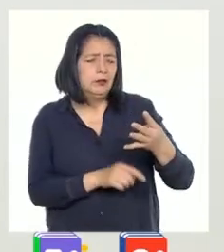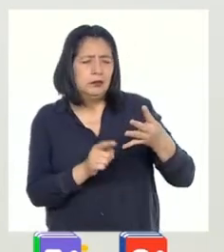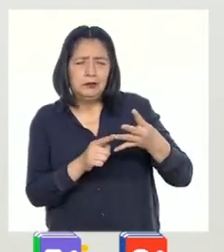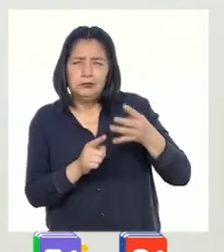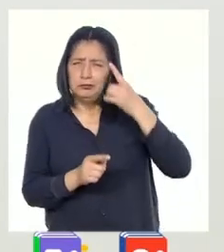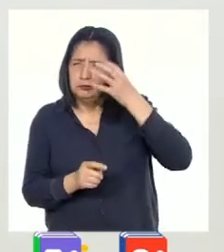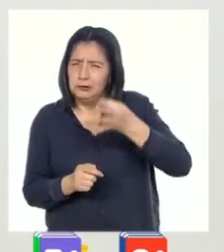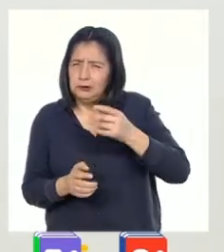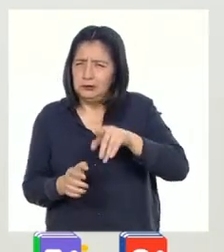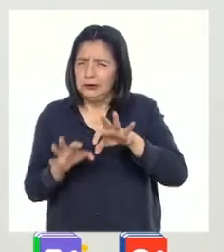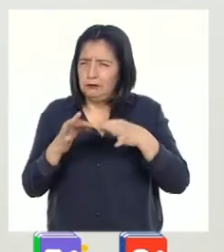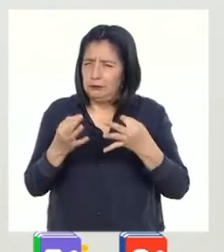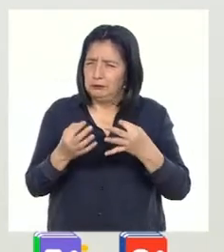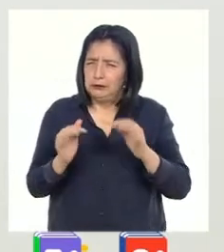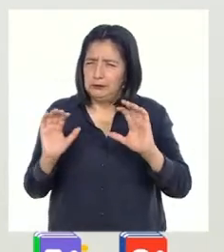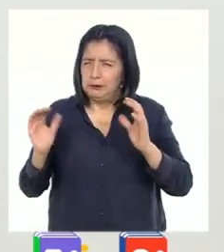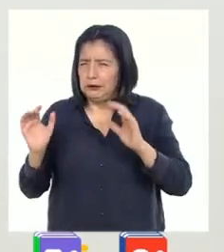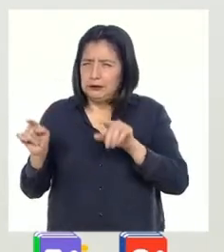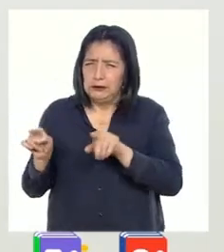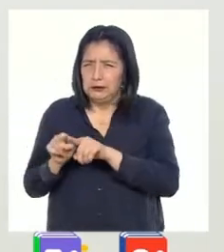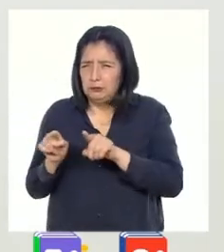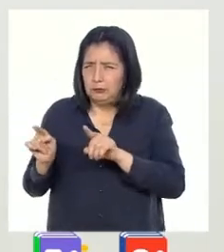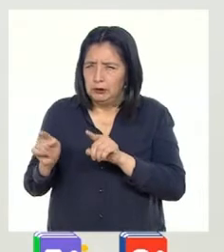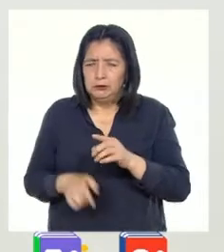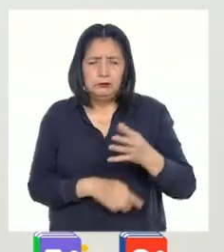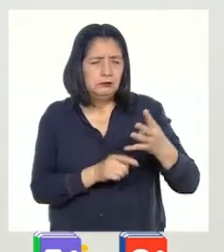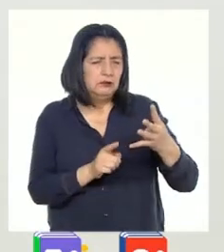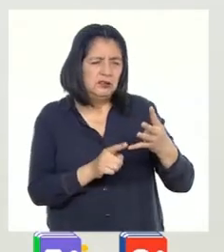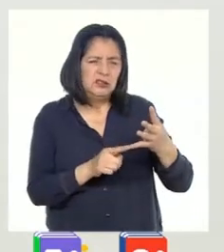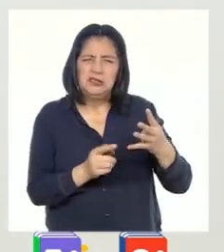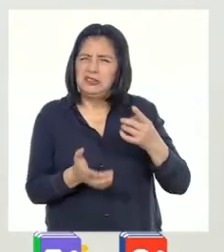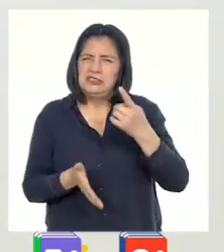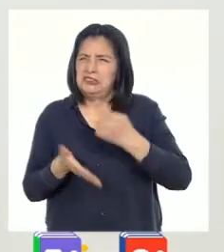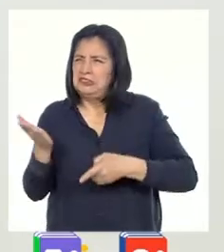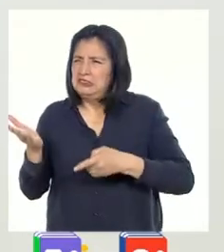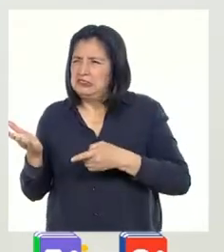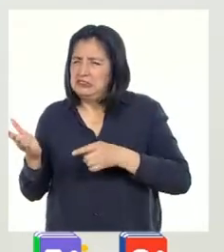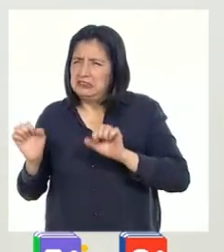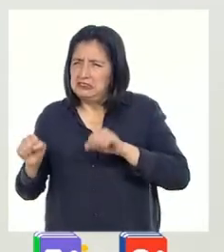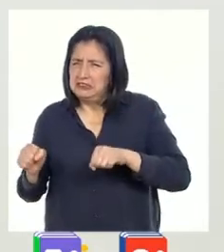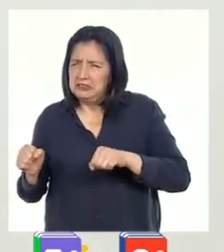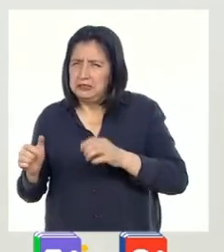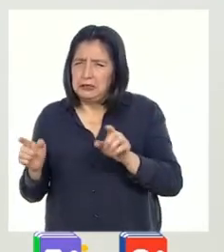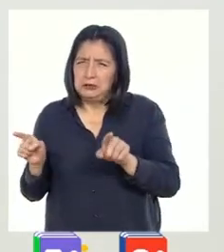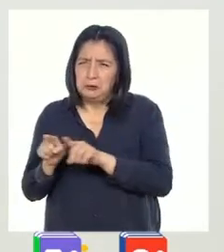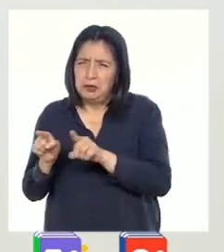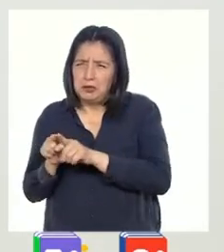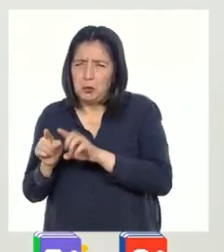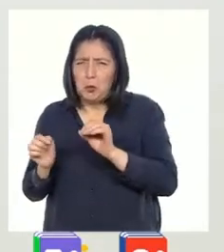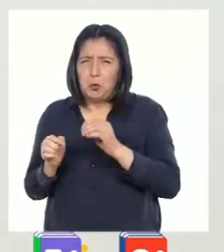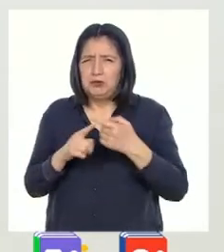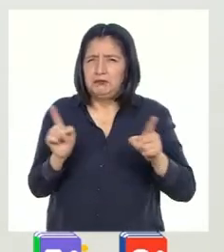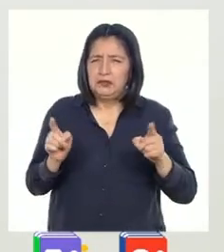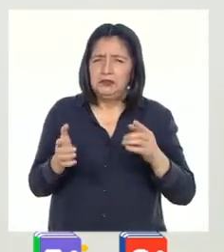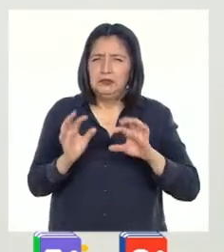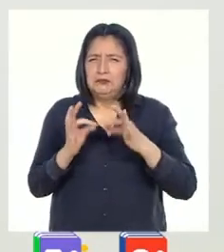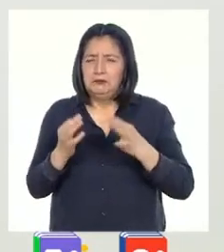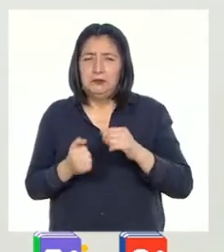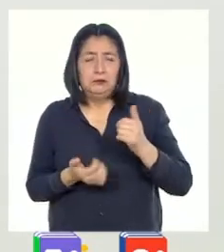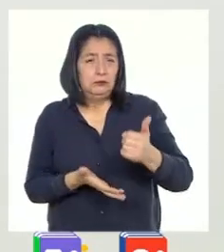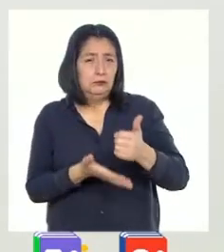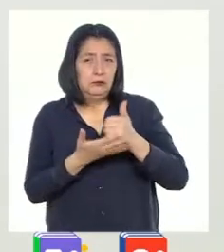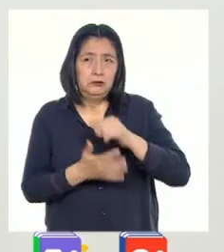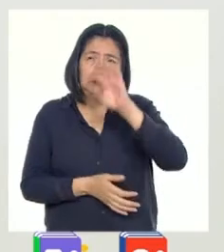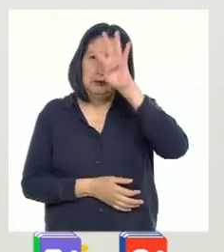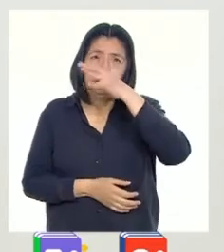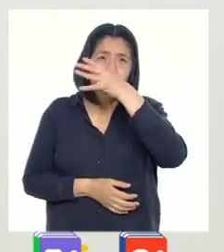estas familias se parecen en algo? ¿En qué se parecen o en qué se diferencian? ¿Nos ayudaron las